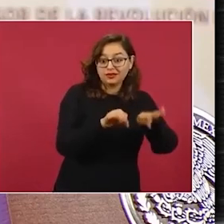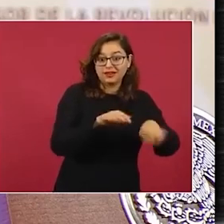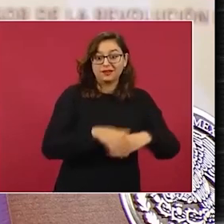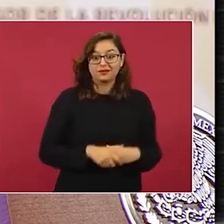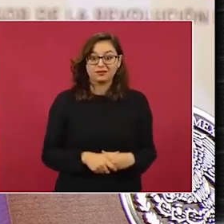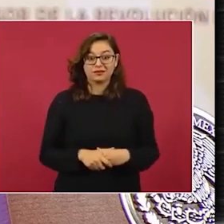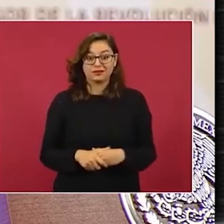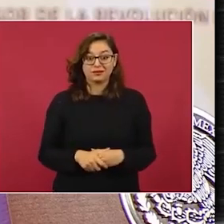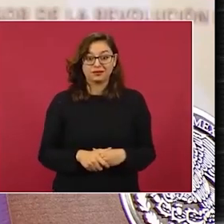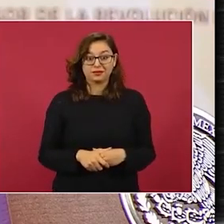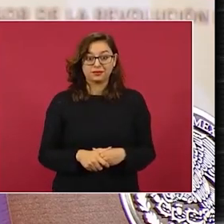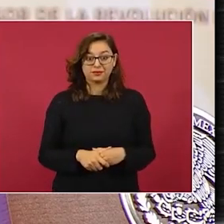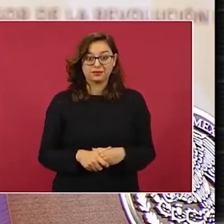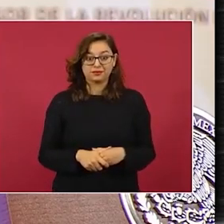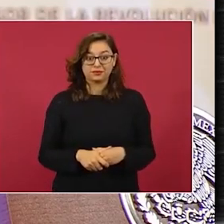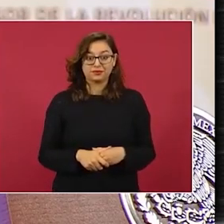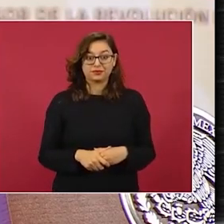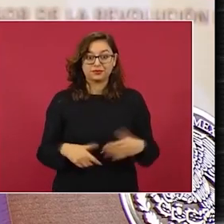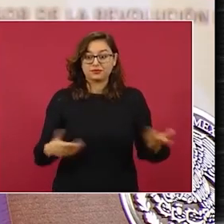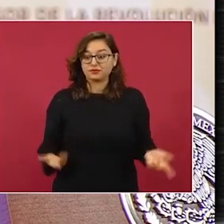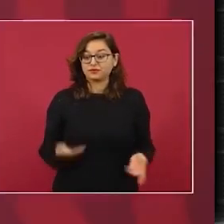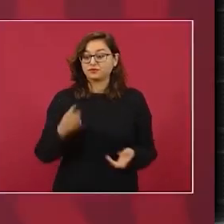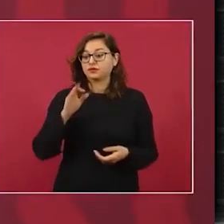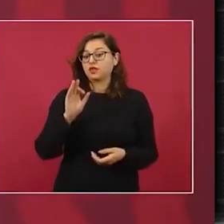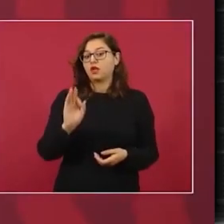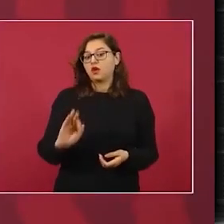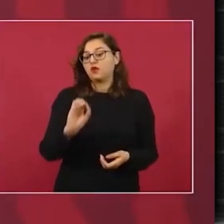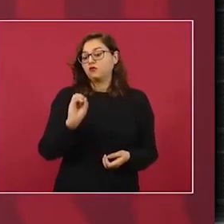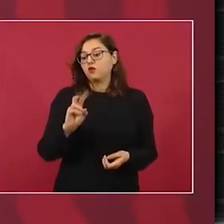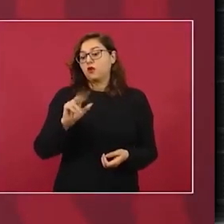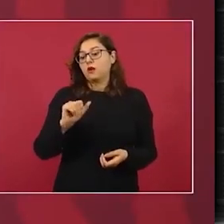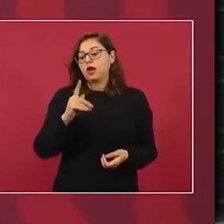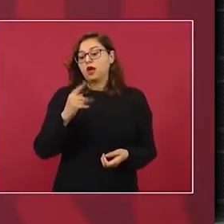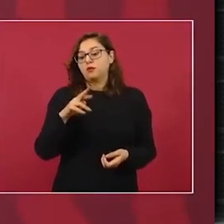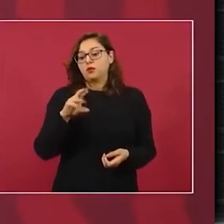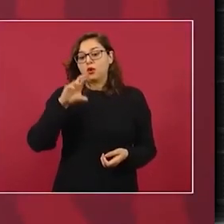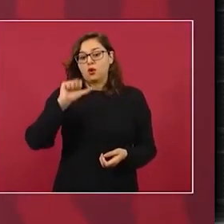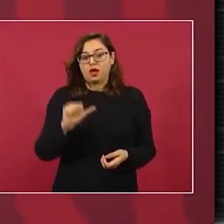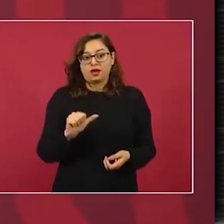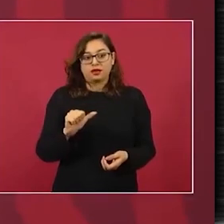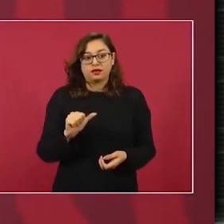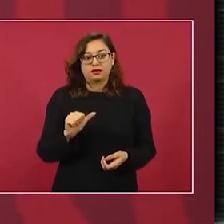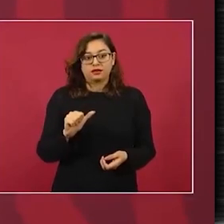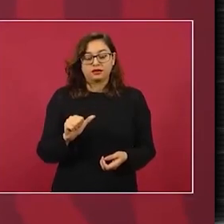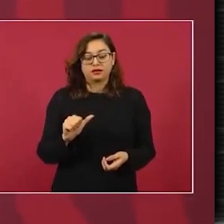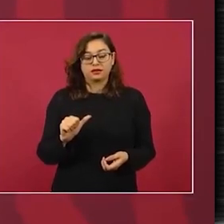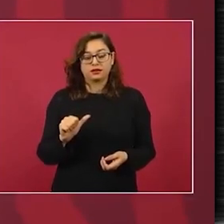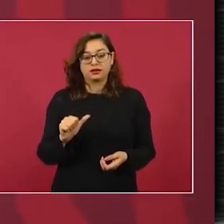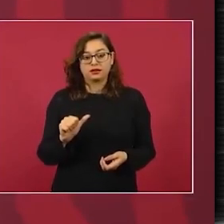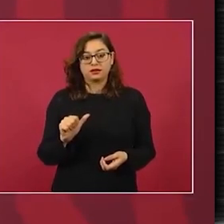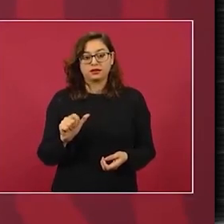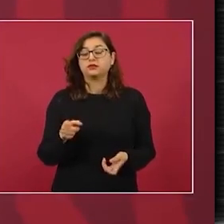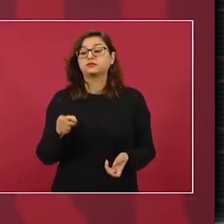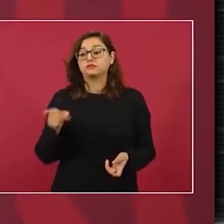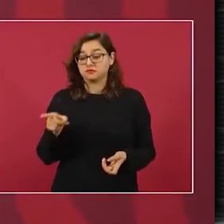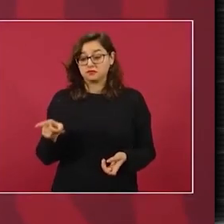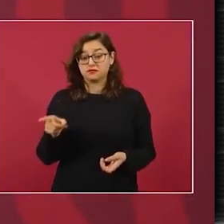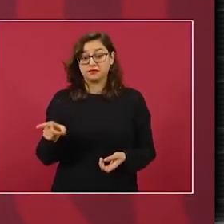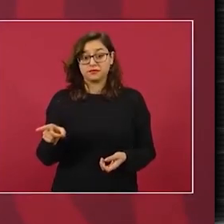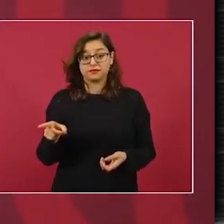pasa a formar parte de